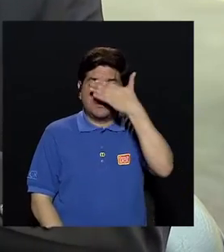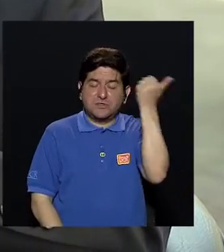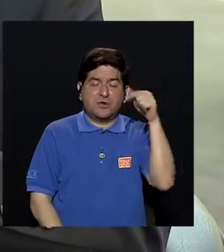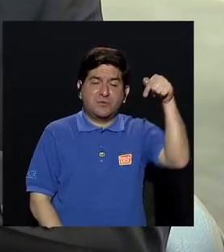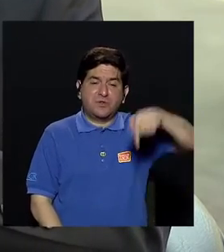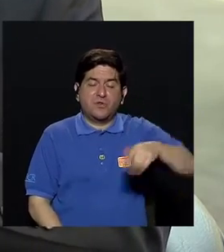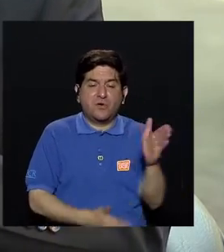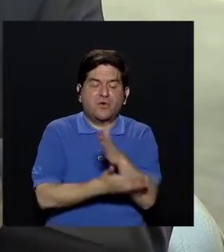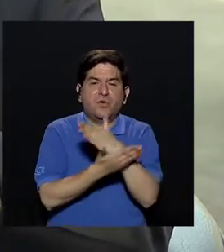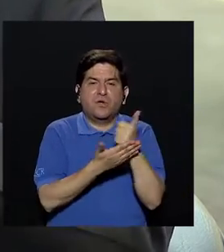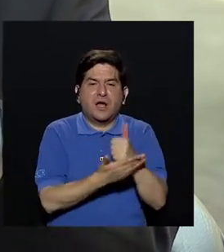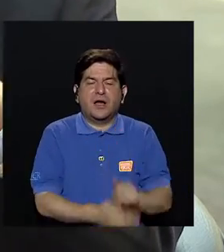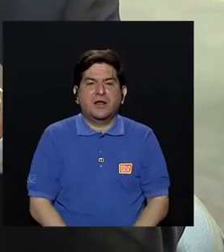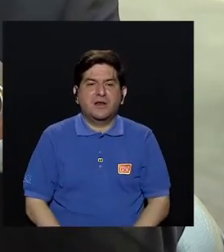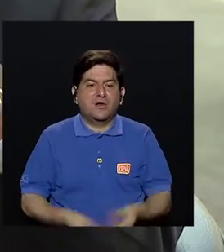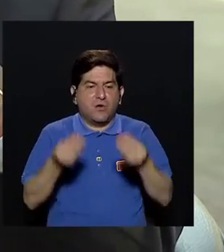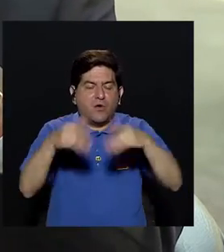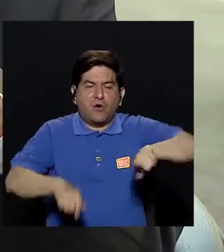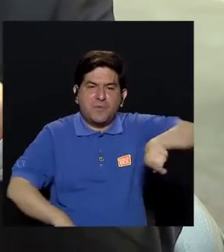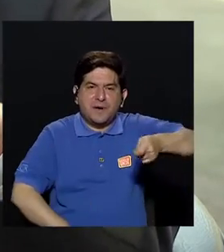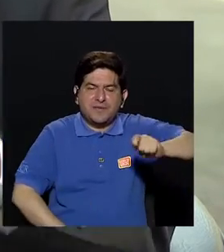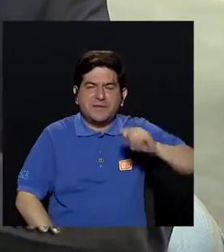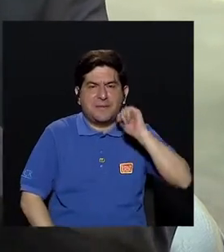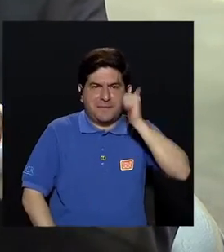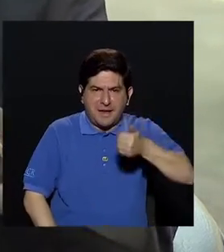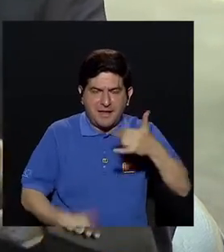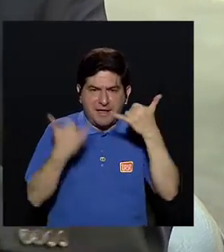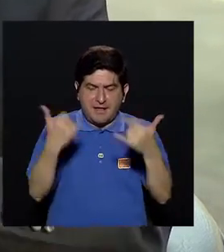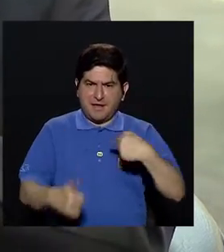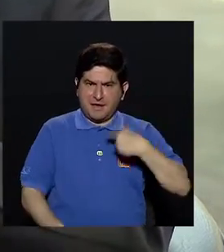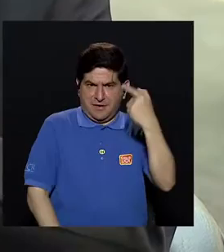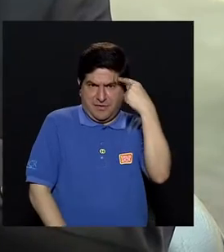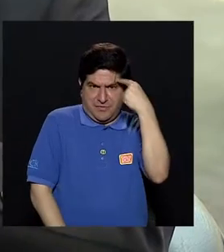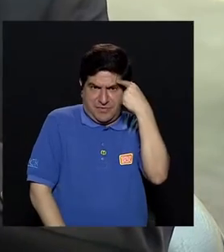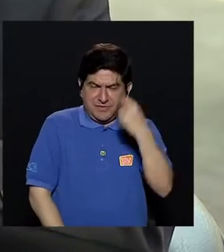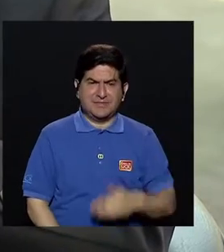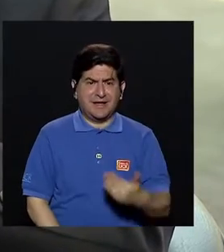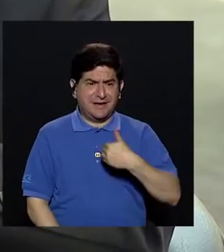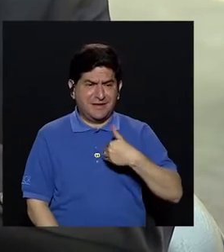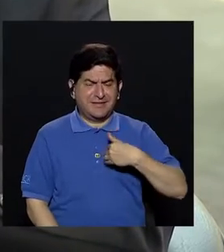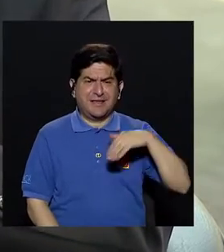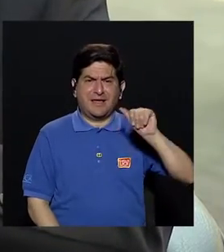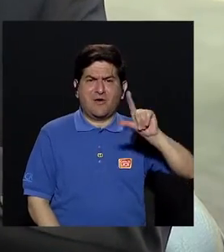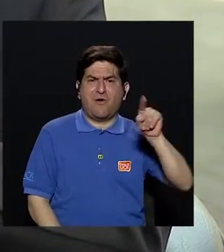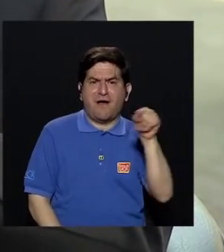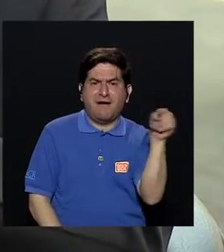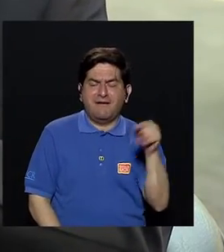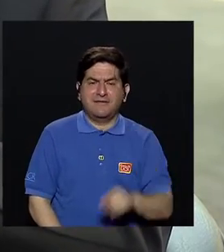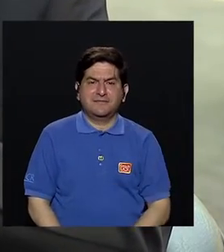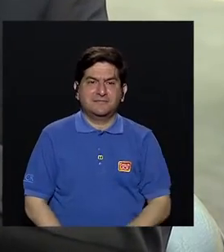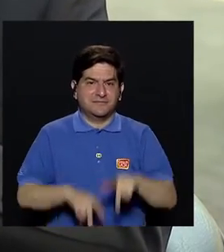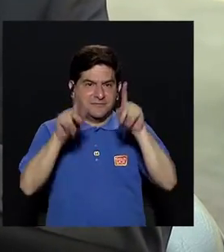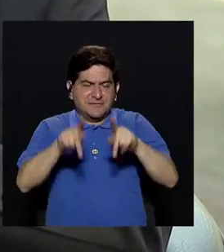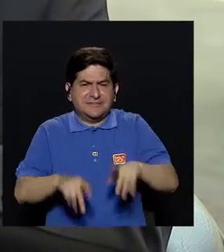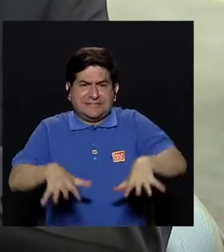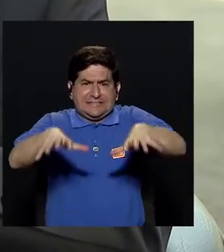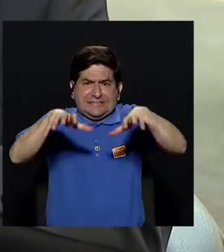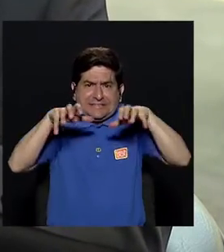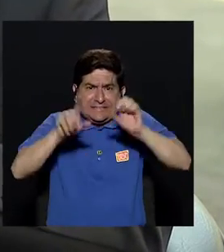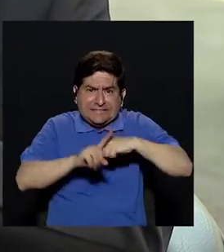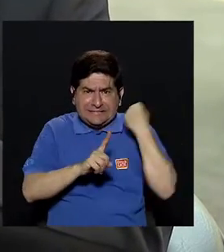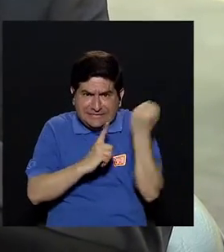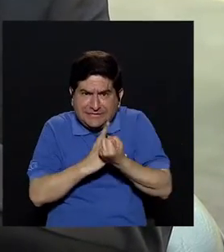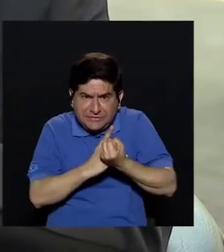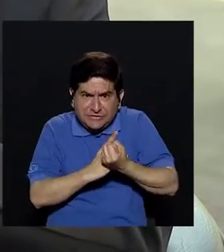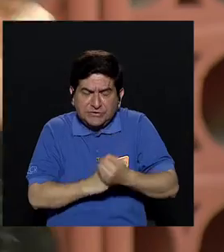olvidó algo hoy y pegué perdida las llaves mañana, ya yo voy a pensar en que tengo Alzheimer. Y a las personas, perdón, les estresa mucho